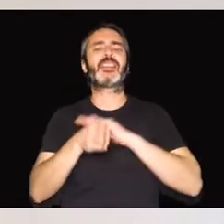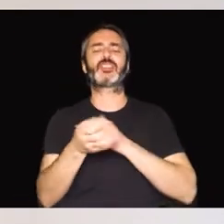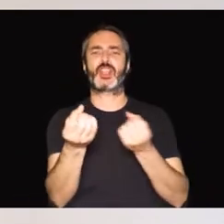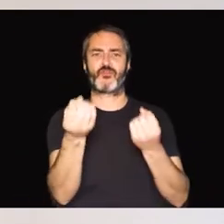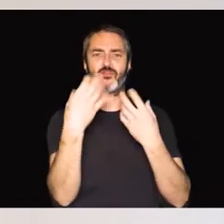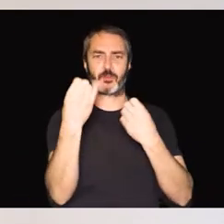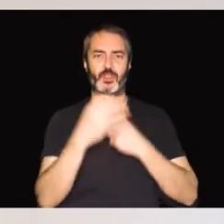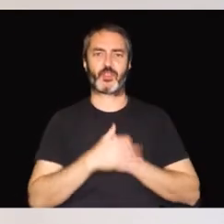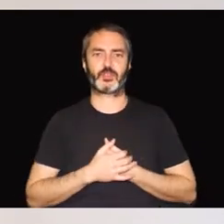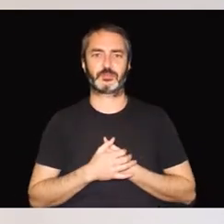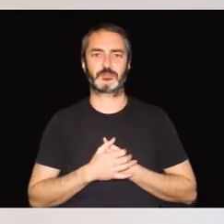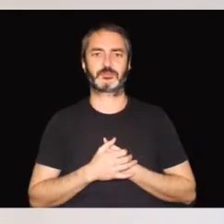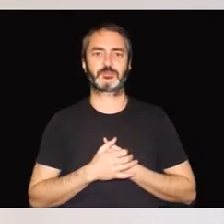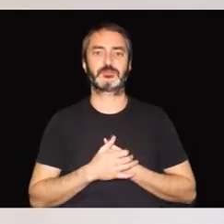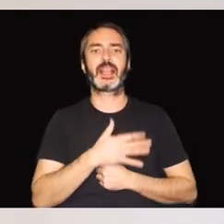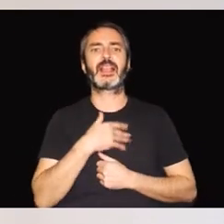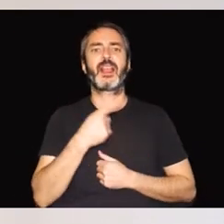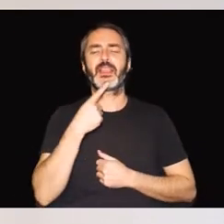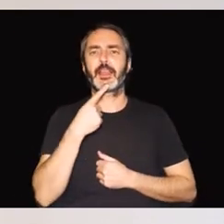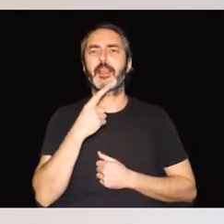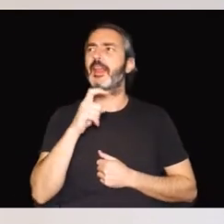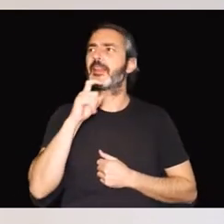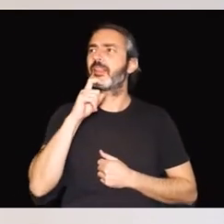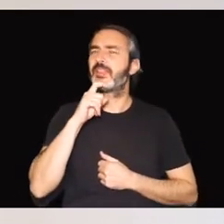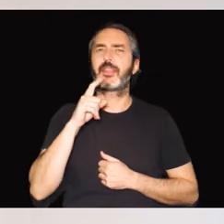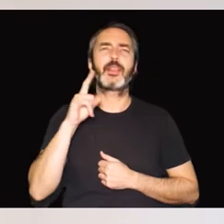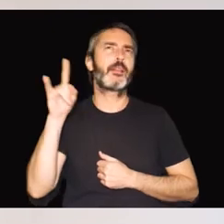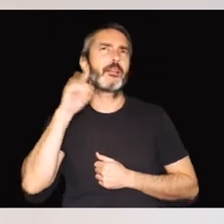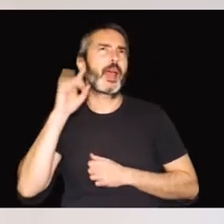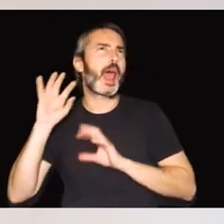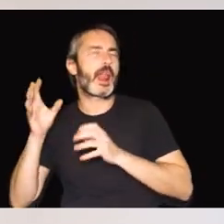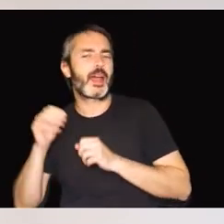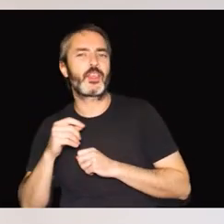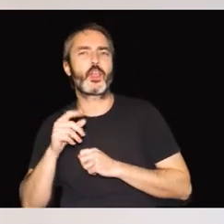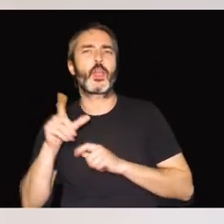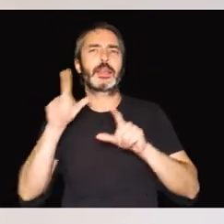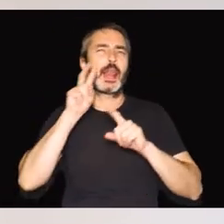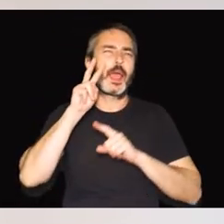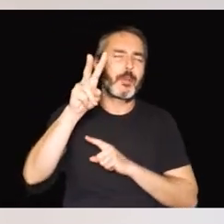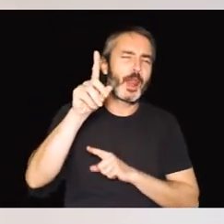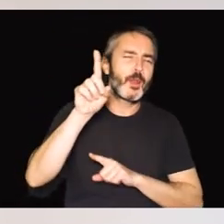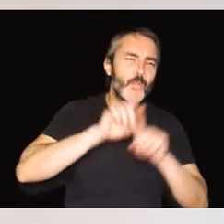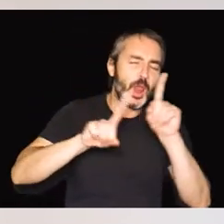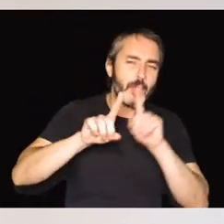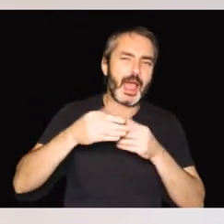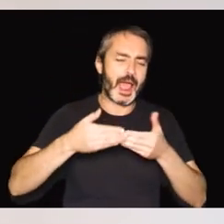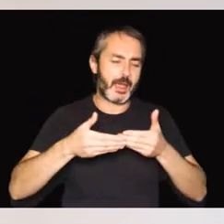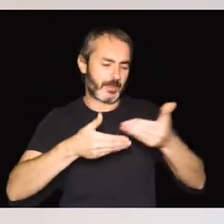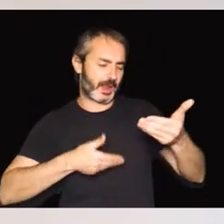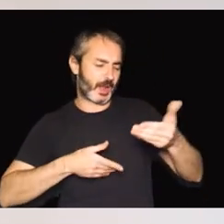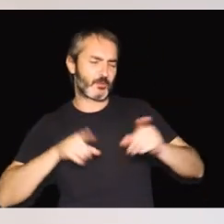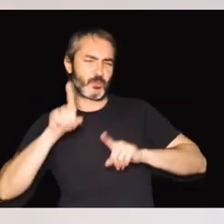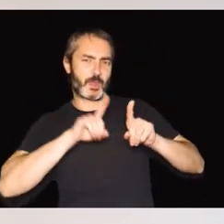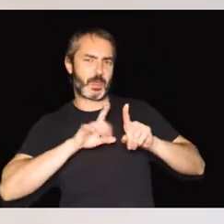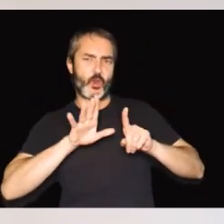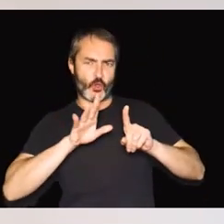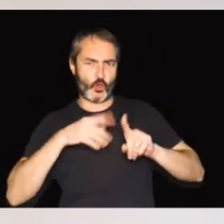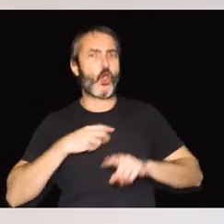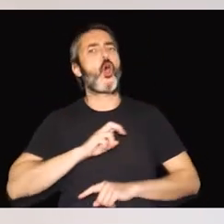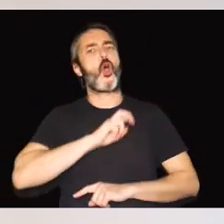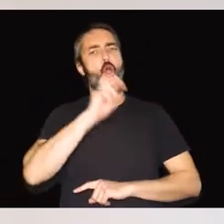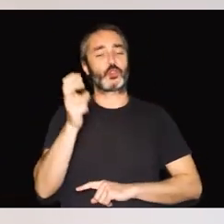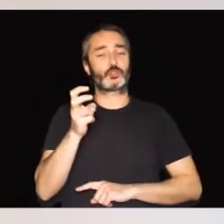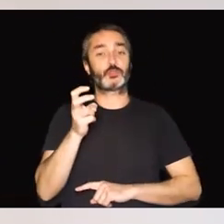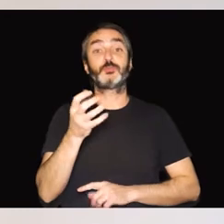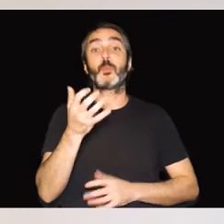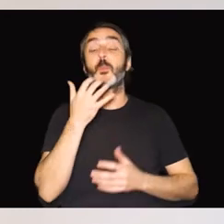Y no solo me refiero a que la persona tenga dificultades para escuchar la radio, para ver la televisión, para leer el periódico. Me refiero también